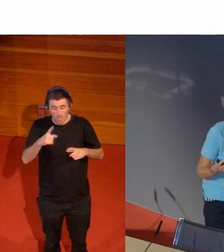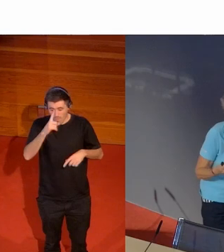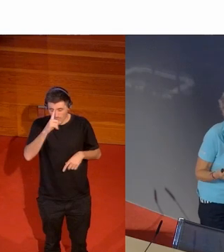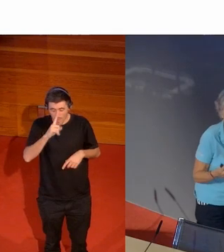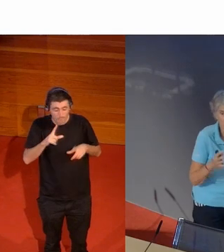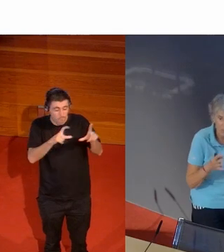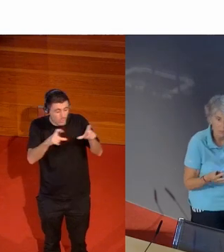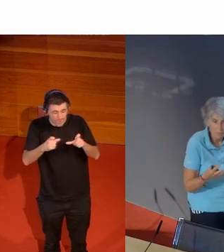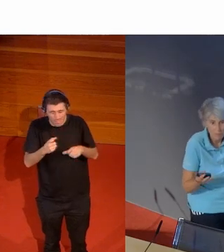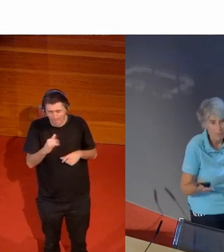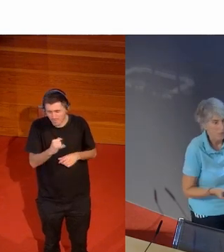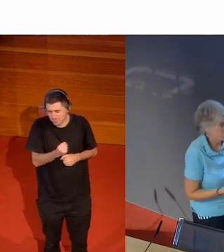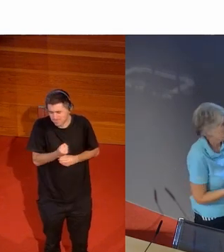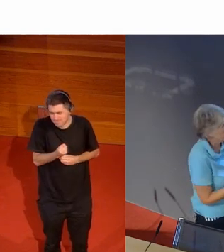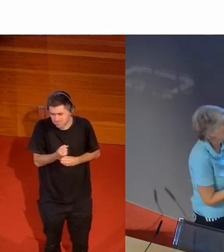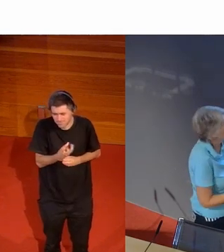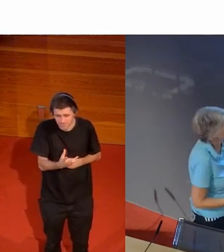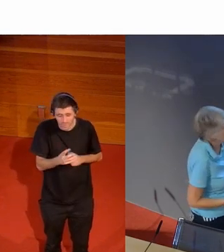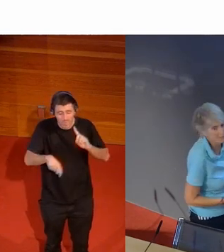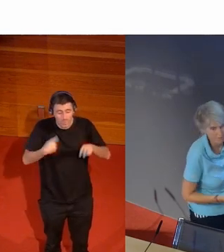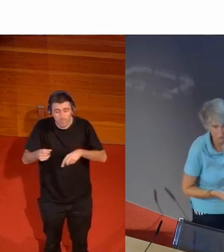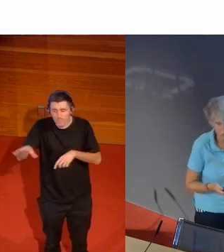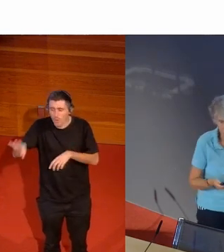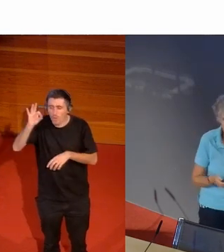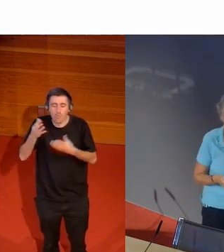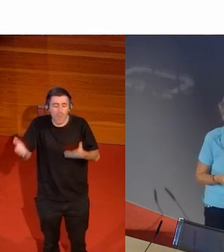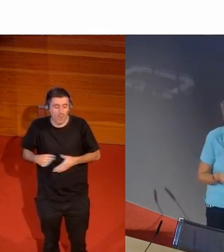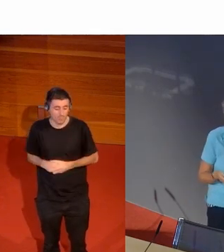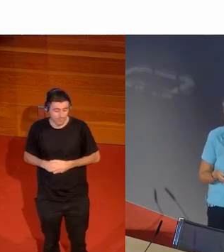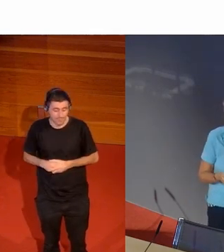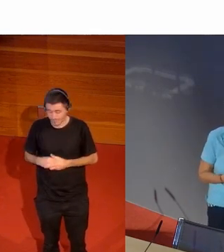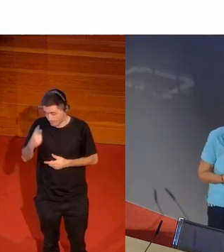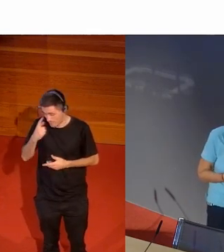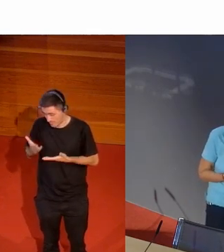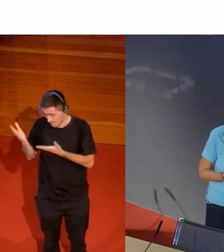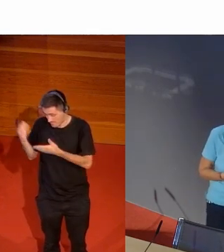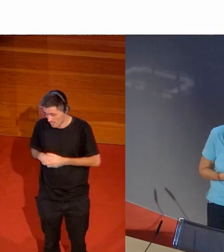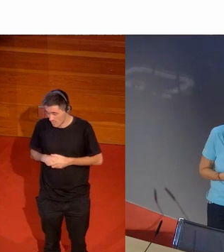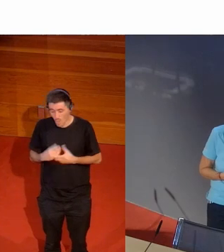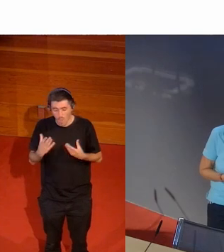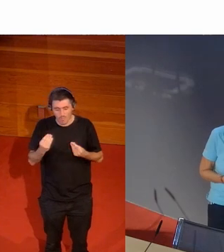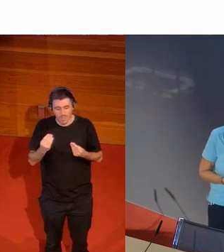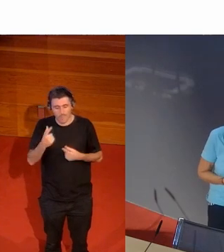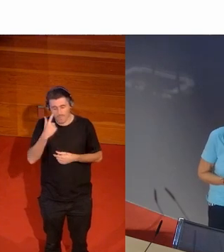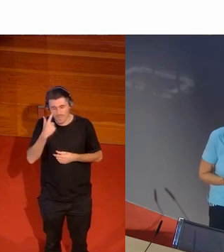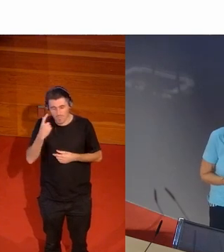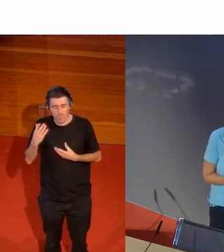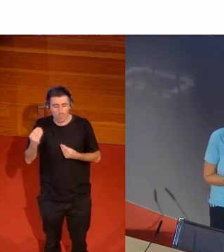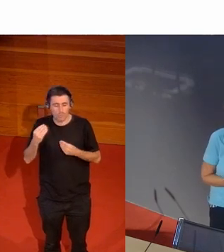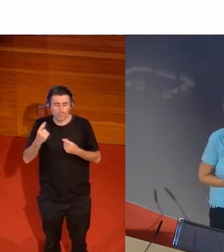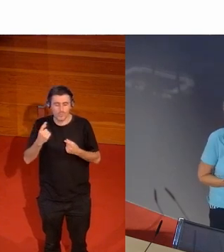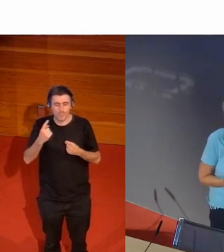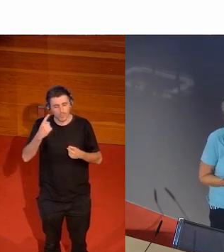veis se ve que está acogida con mucha intención en las fotos se ve mucha mucha intencionalidad sexual y mucho